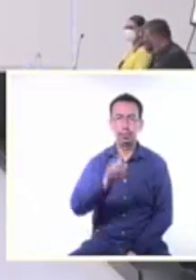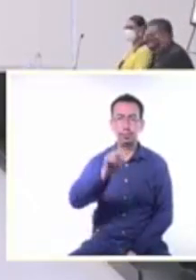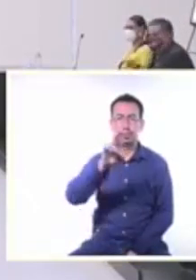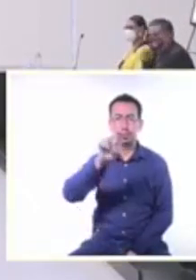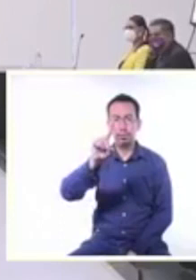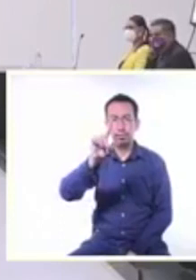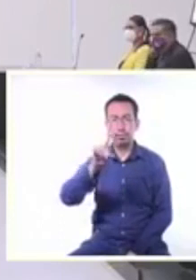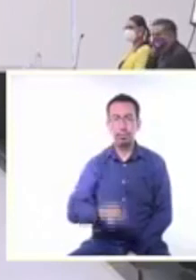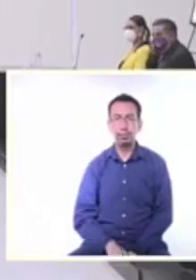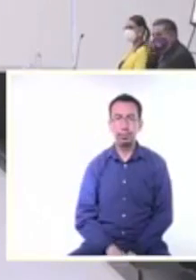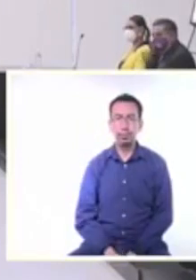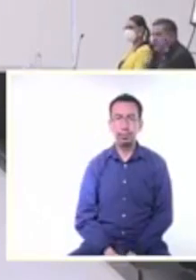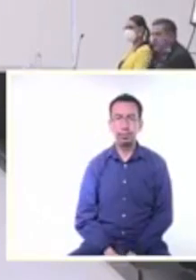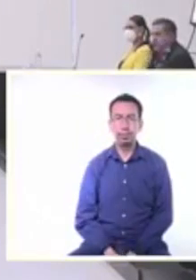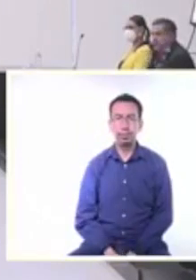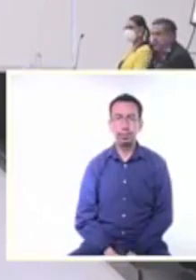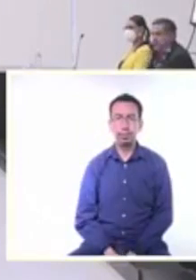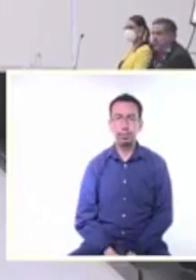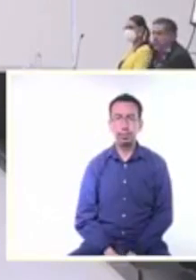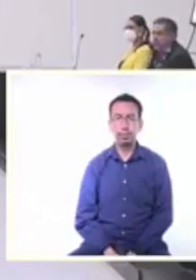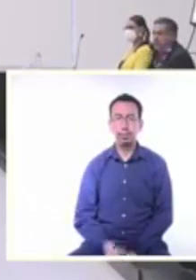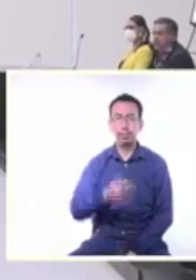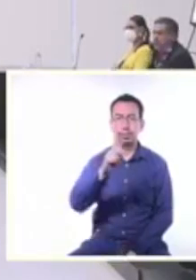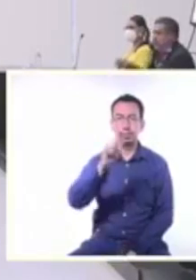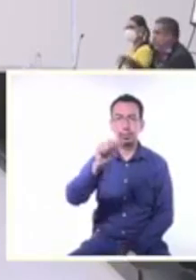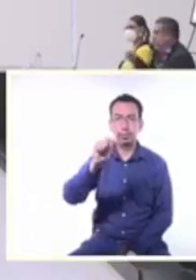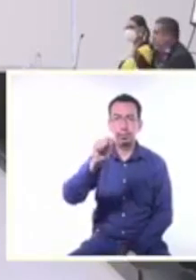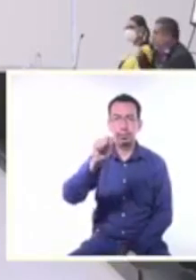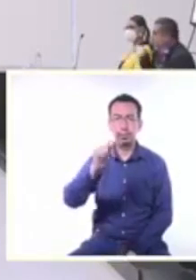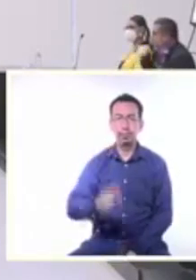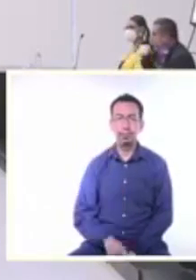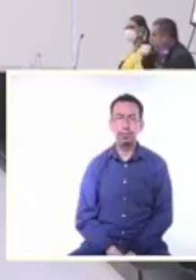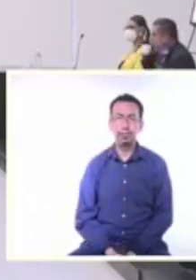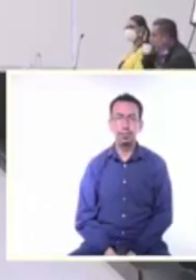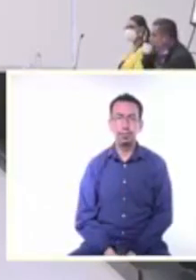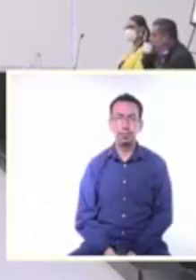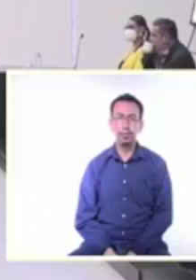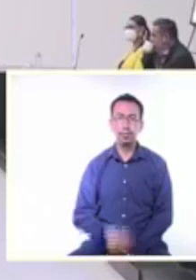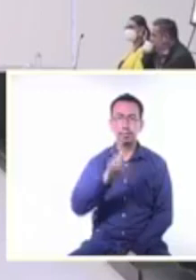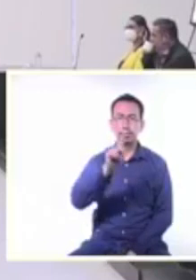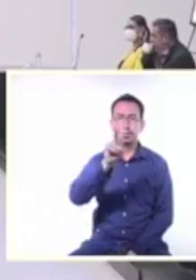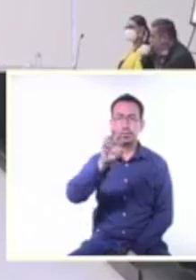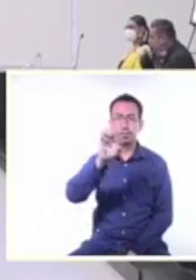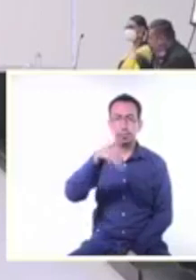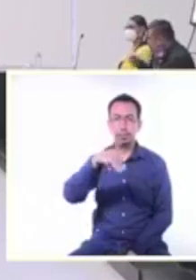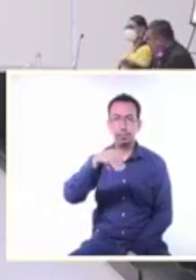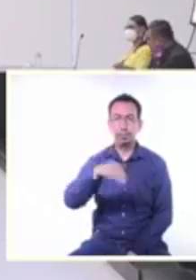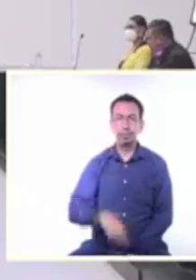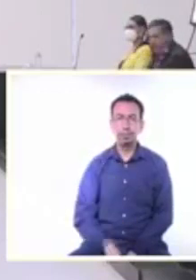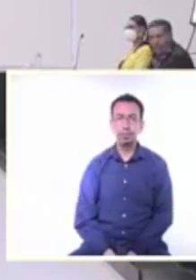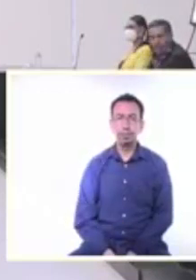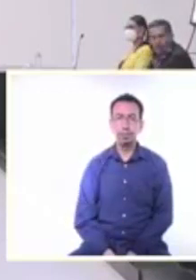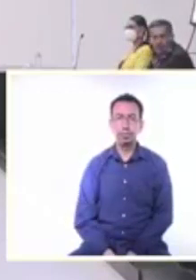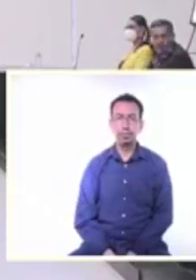Instituto Electoral del Estado de Guanajuato Antonio Ortiz Hernández quien de manera provisional estará como